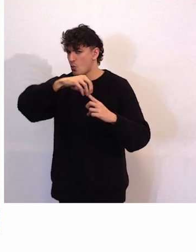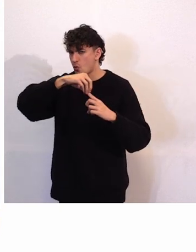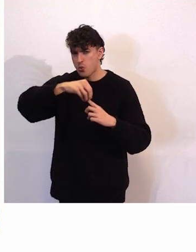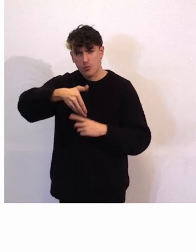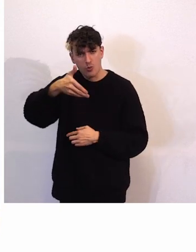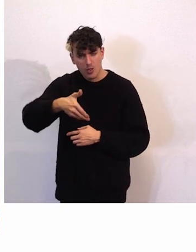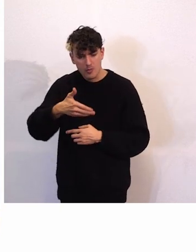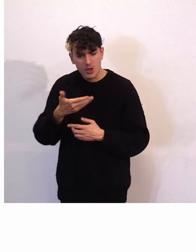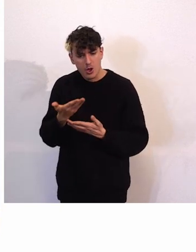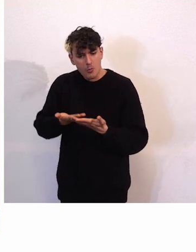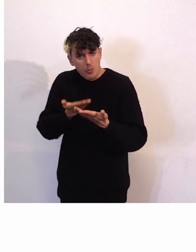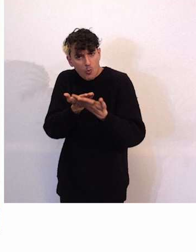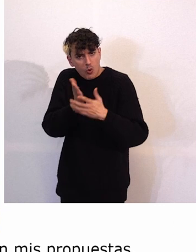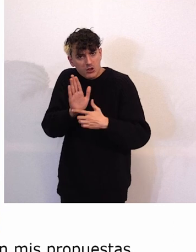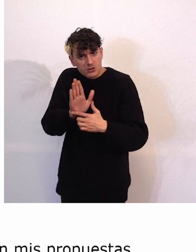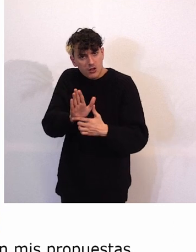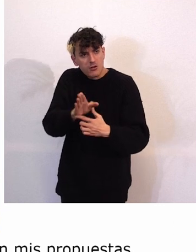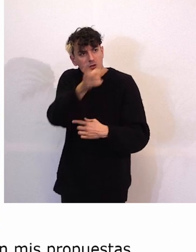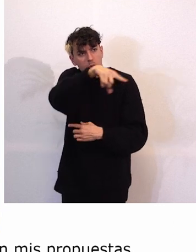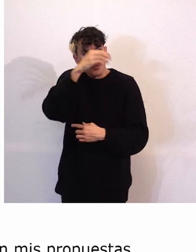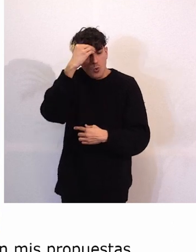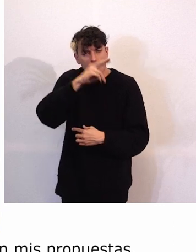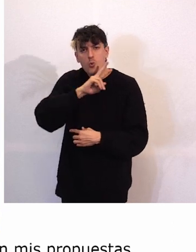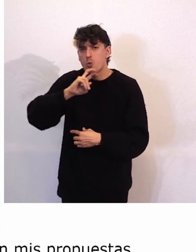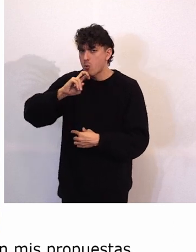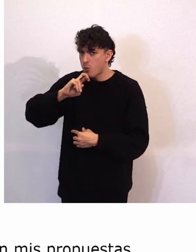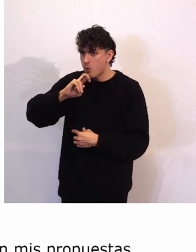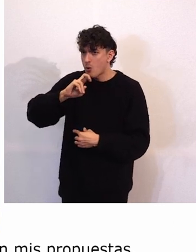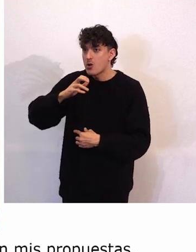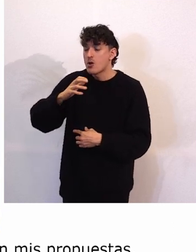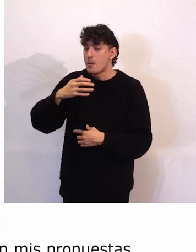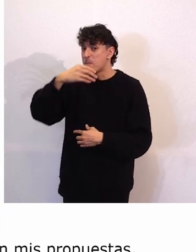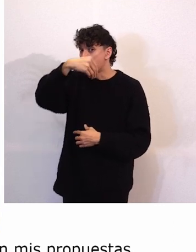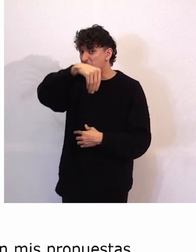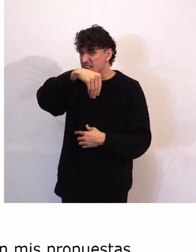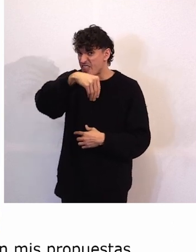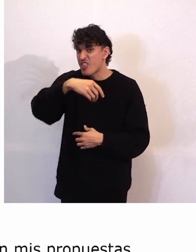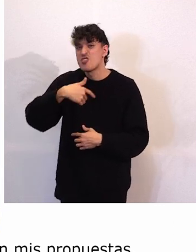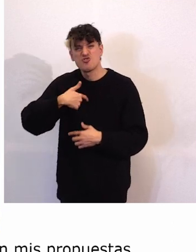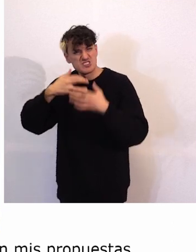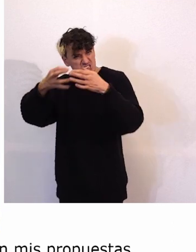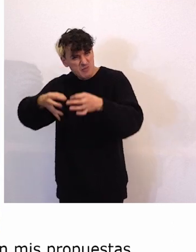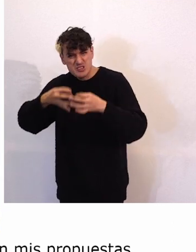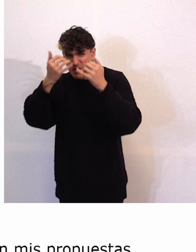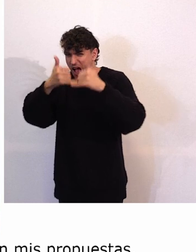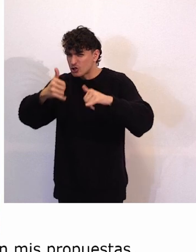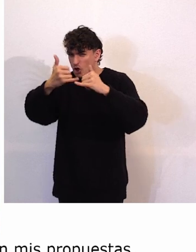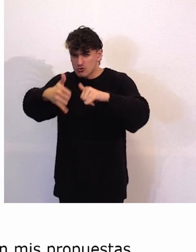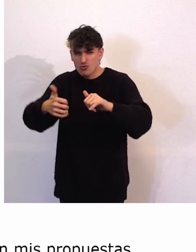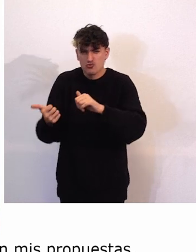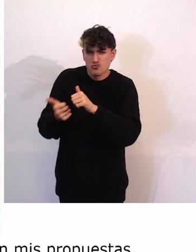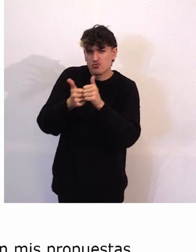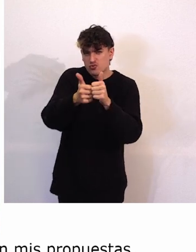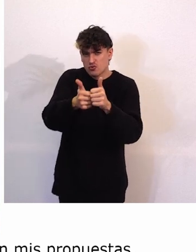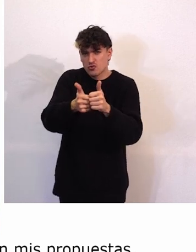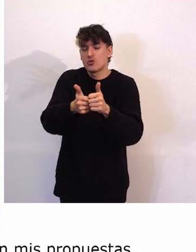Ahora acompaño en todos los actos al presidente. Estamos construyendo un camino hacia la igualdad